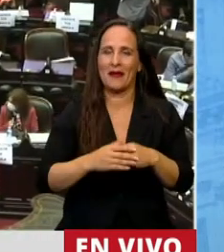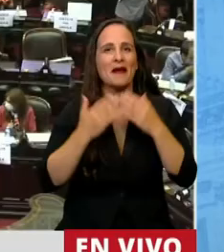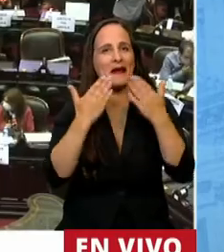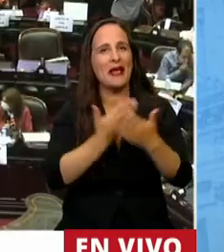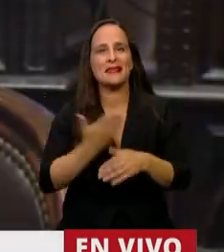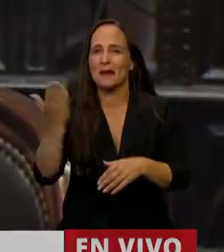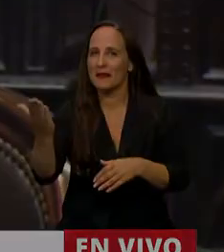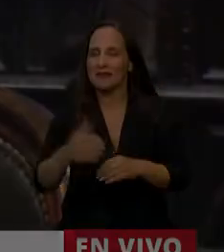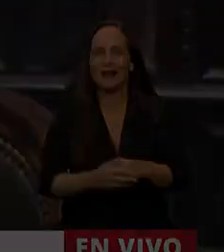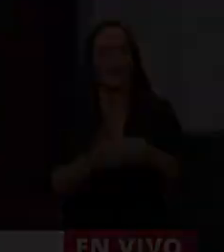Gracias, diputada Madsen.